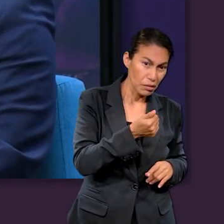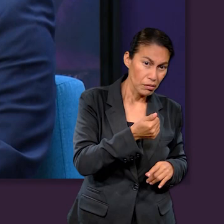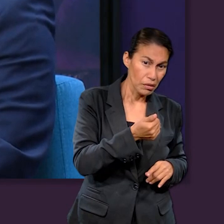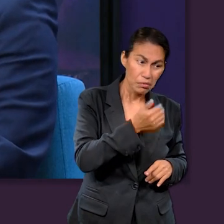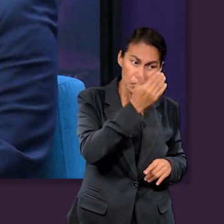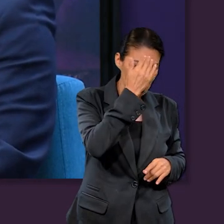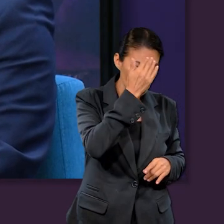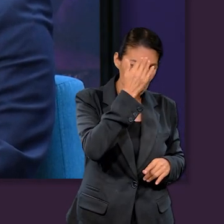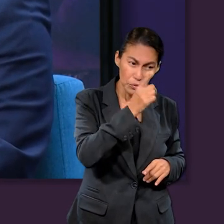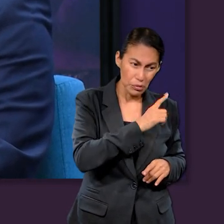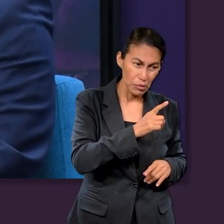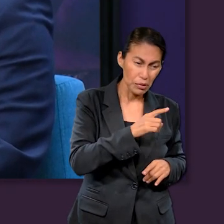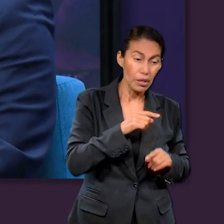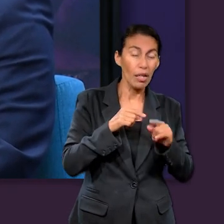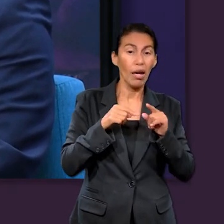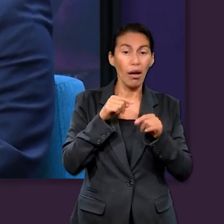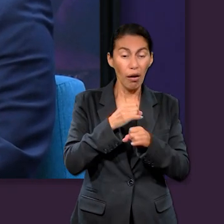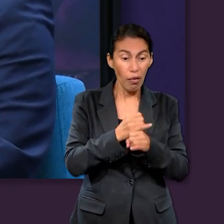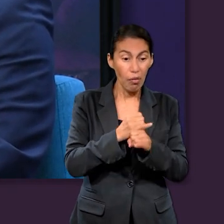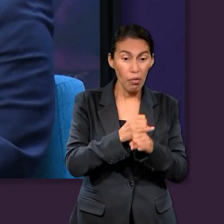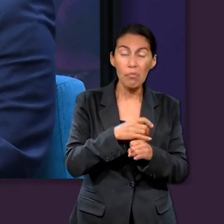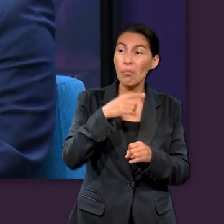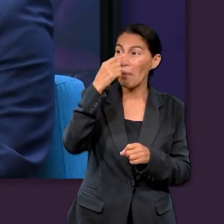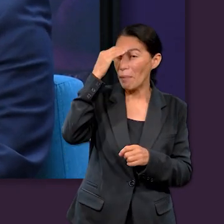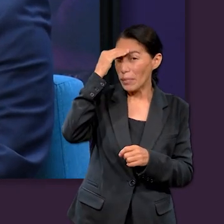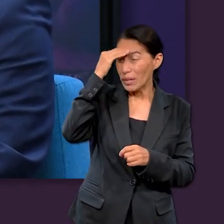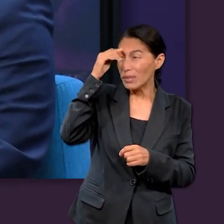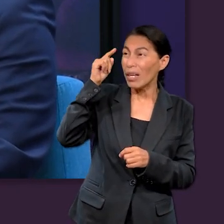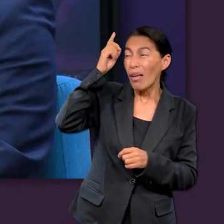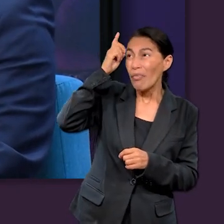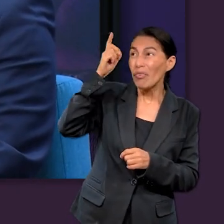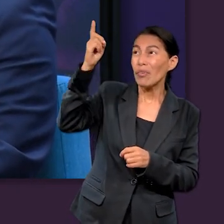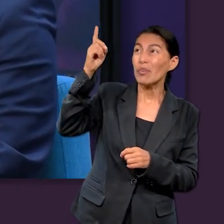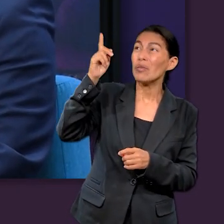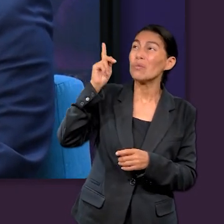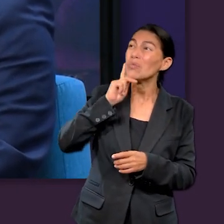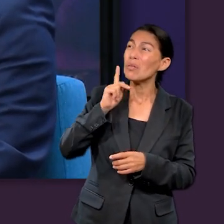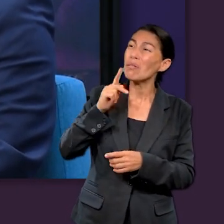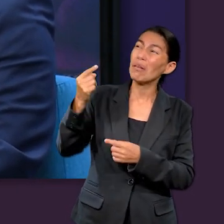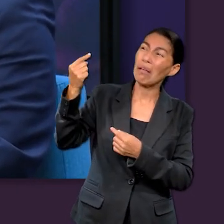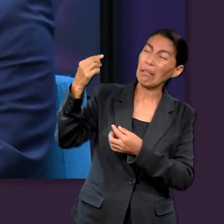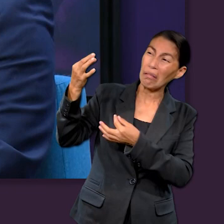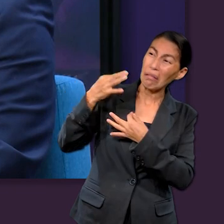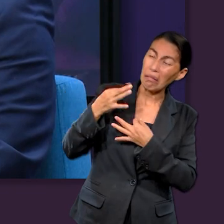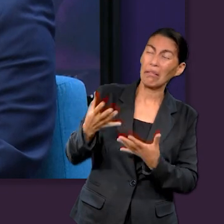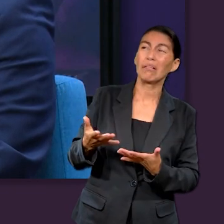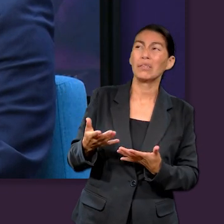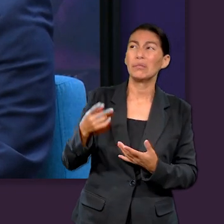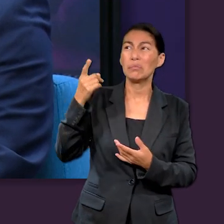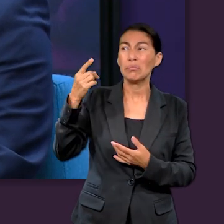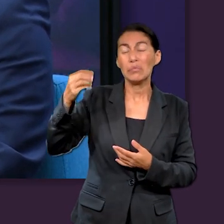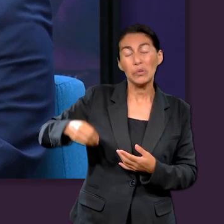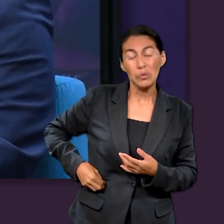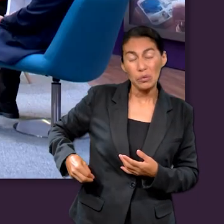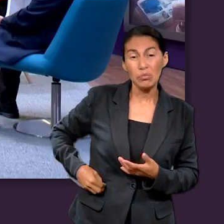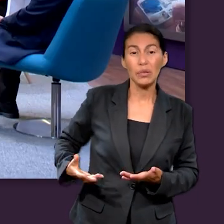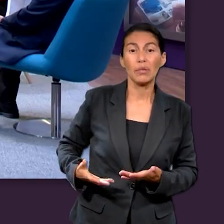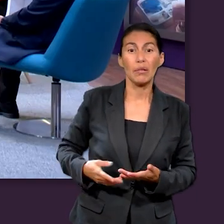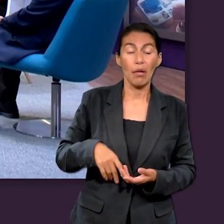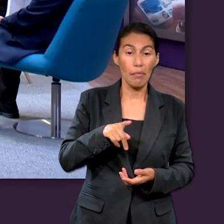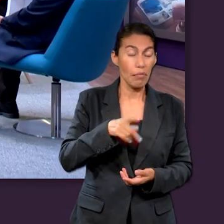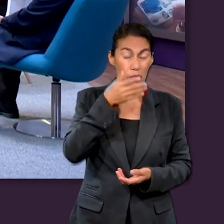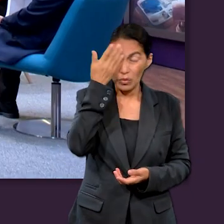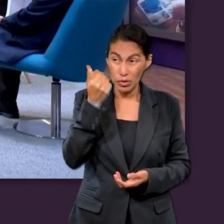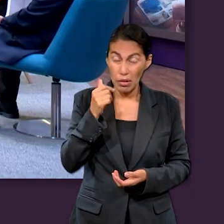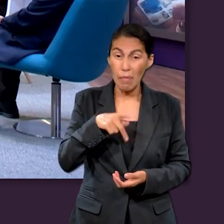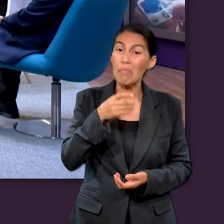sufrimiento. Él no conoce toda la historia, pero aún así, con lo que conoce, decide poner toda su fe en